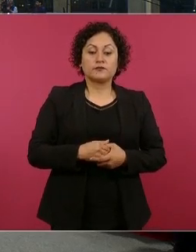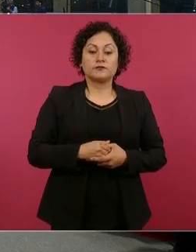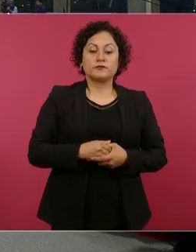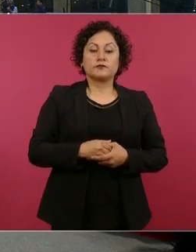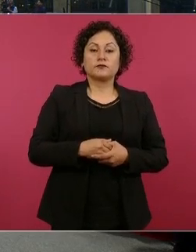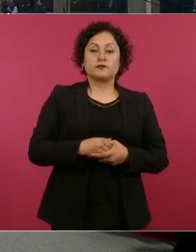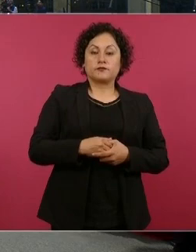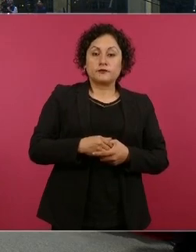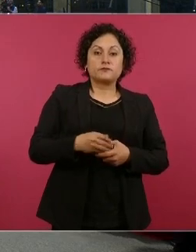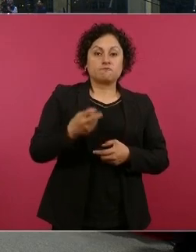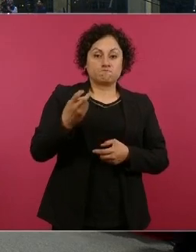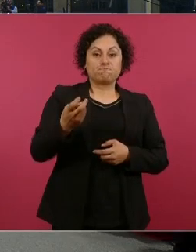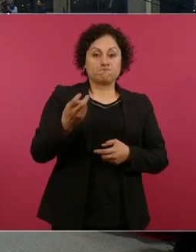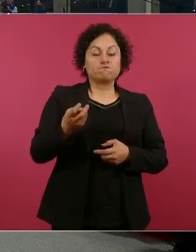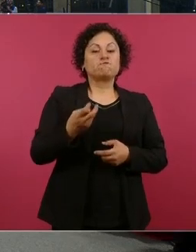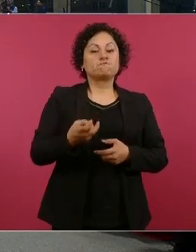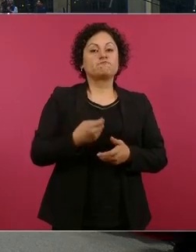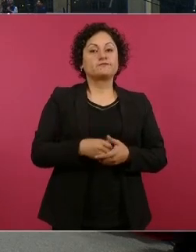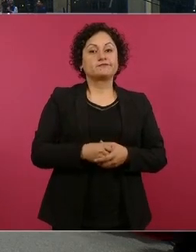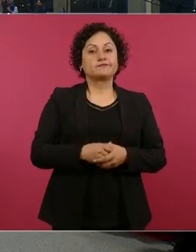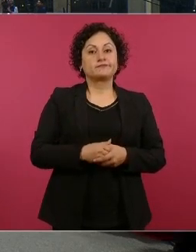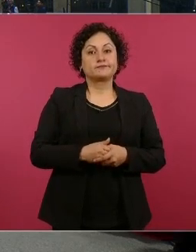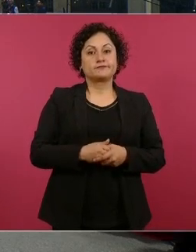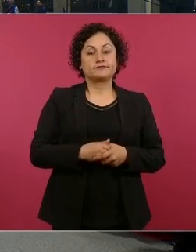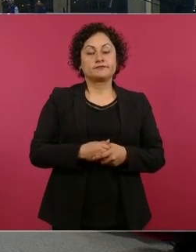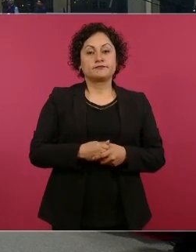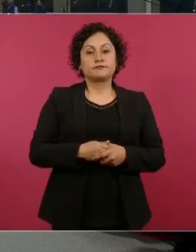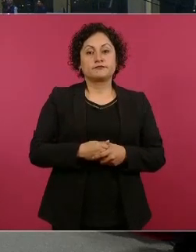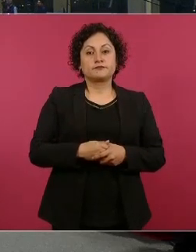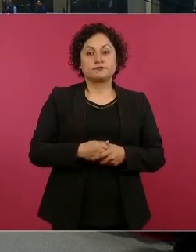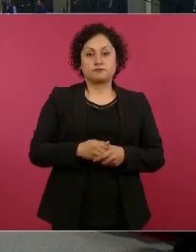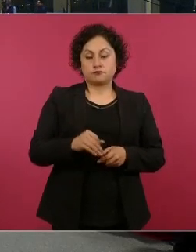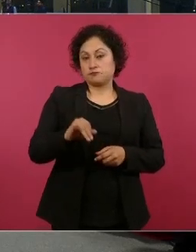y piden dinero en el OXXO? Sí,